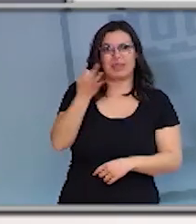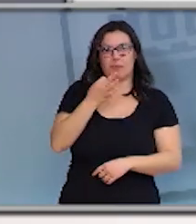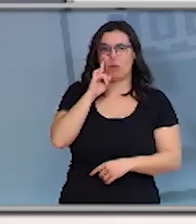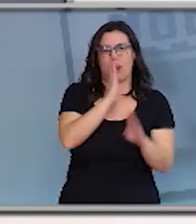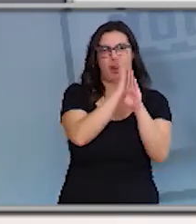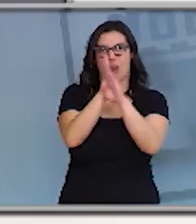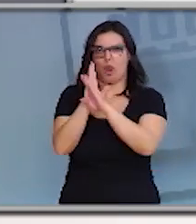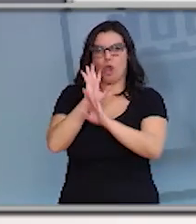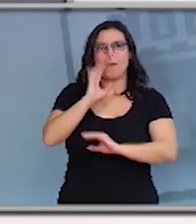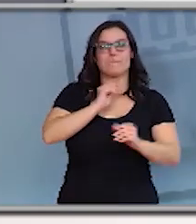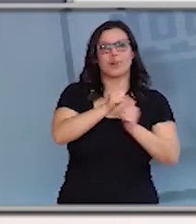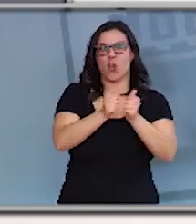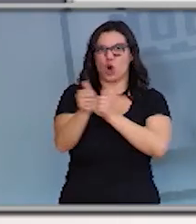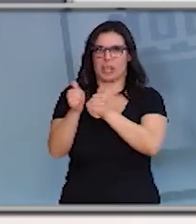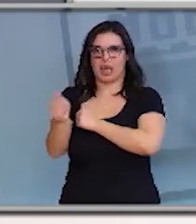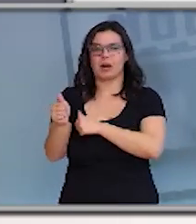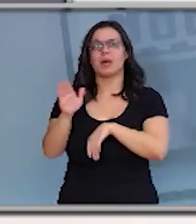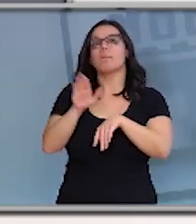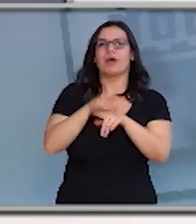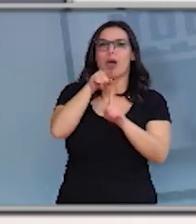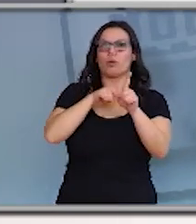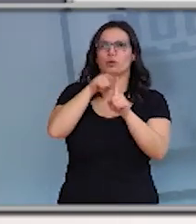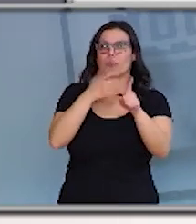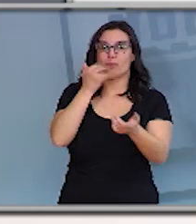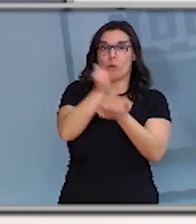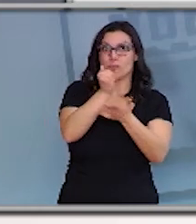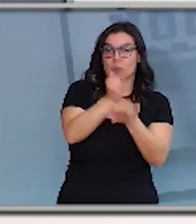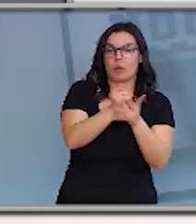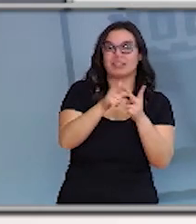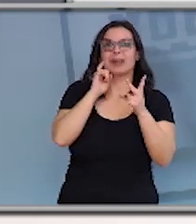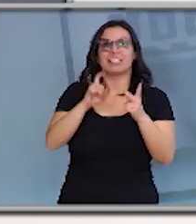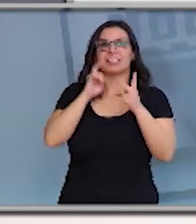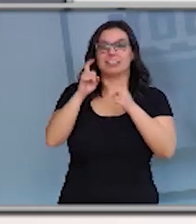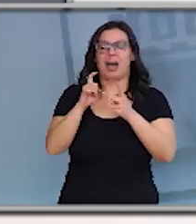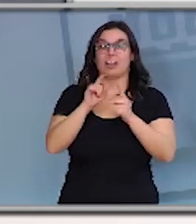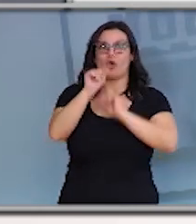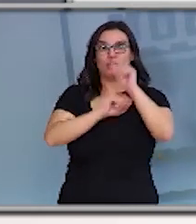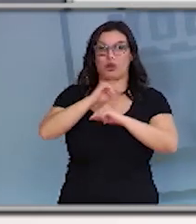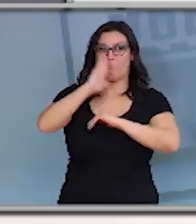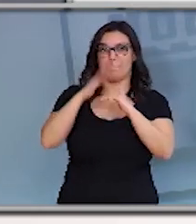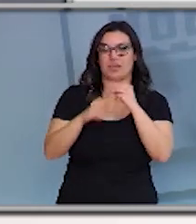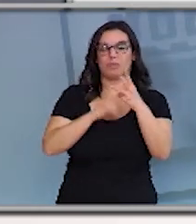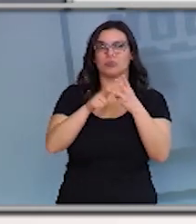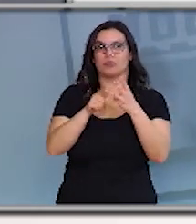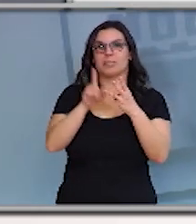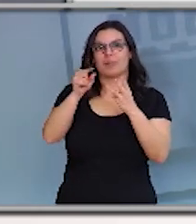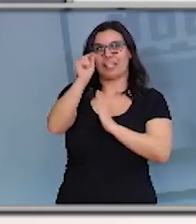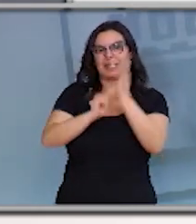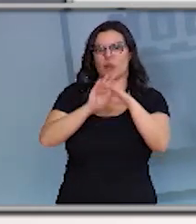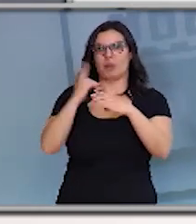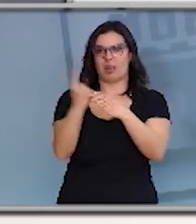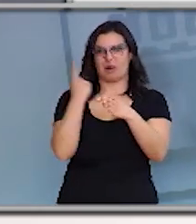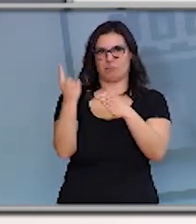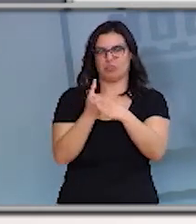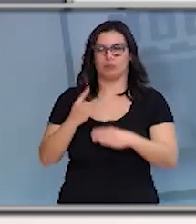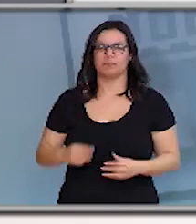e priorización en el uso de los test, reducción de contagios e criterios racionales en relación ao aislamiento.